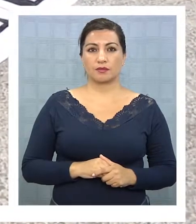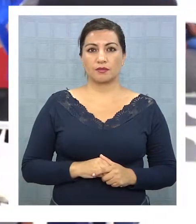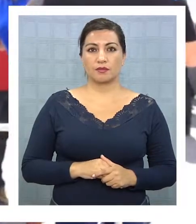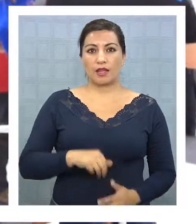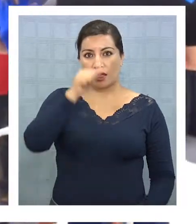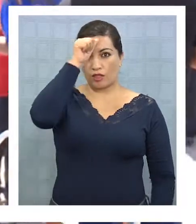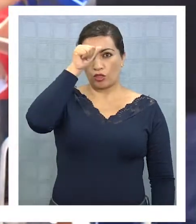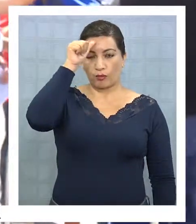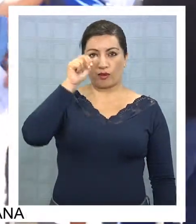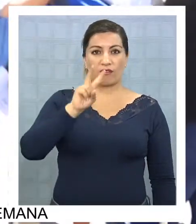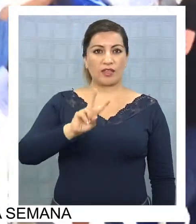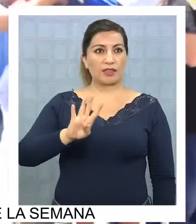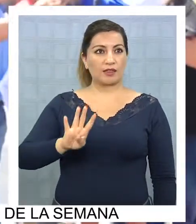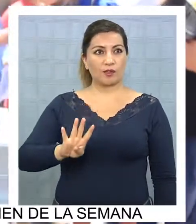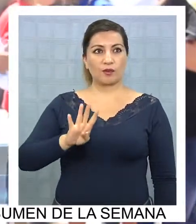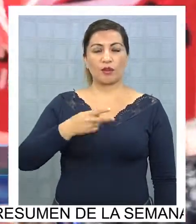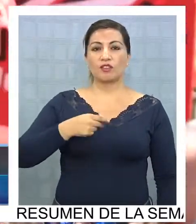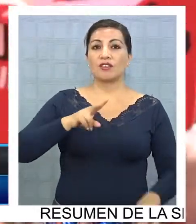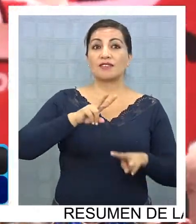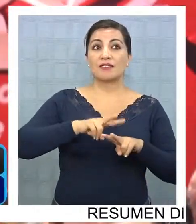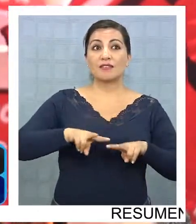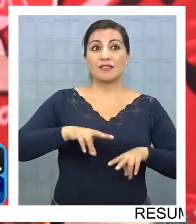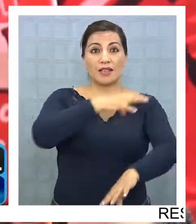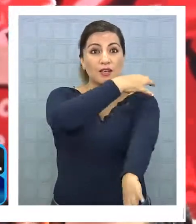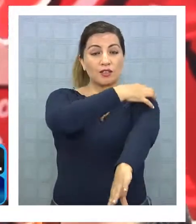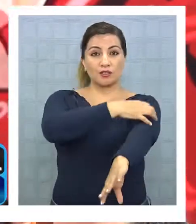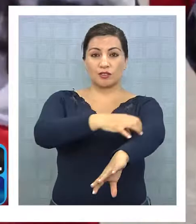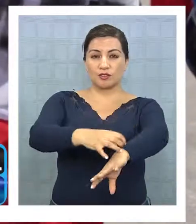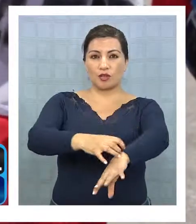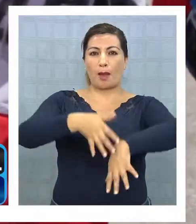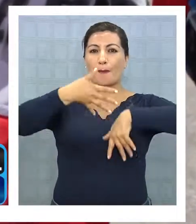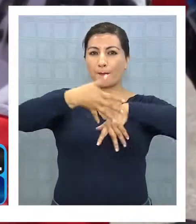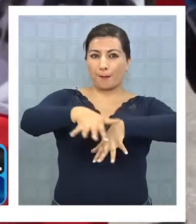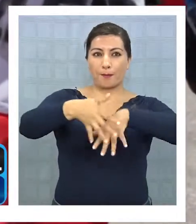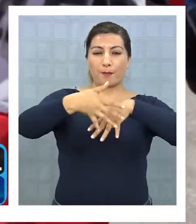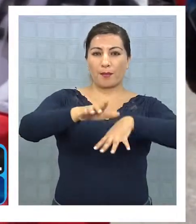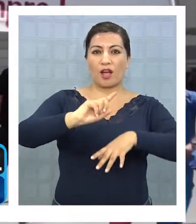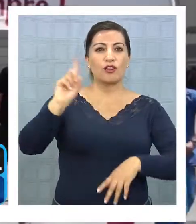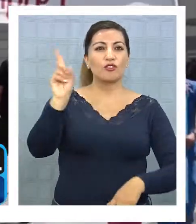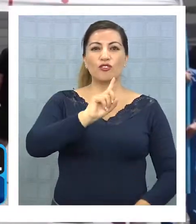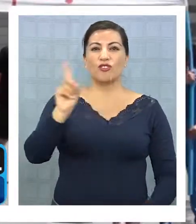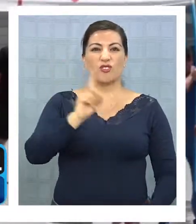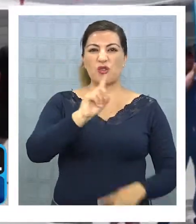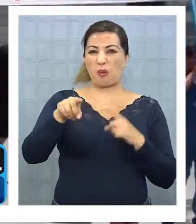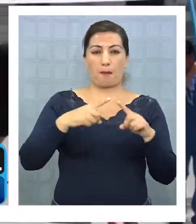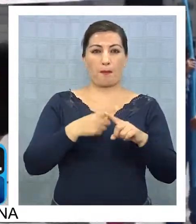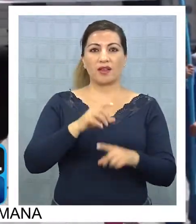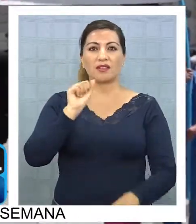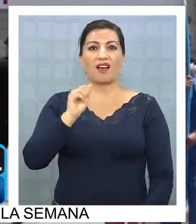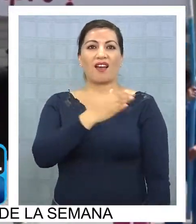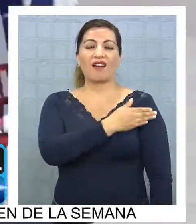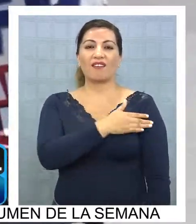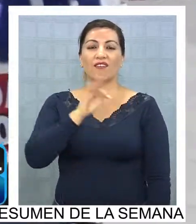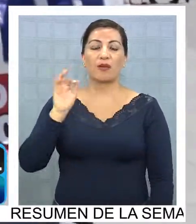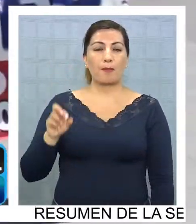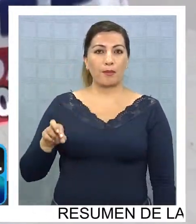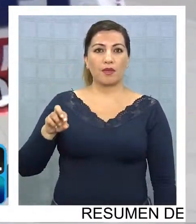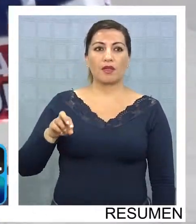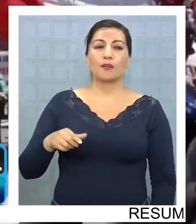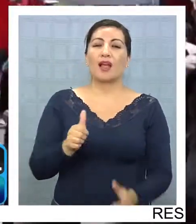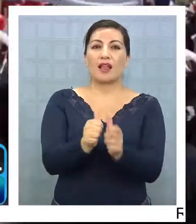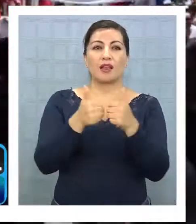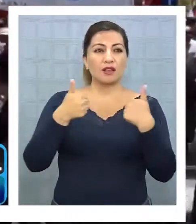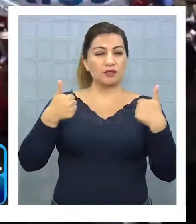El domingo 24 se realizará en todo el país la movilización no más AFP, que busca sensibilizar a las